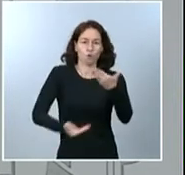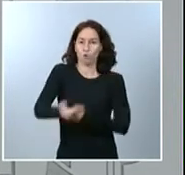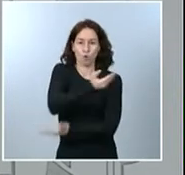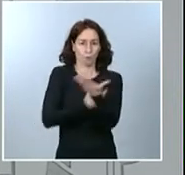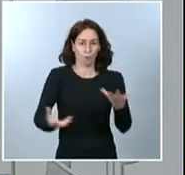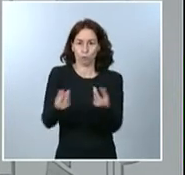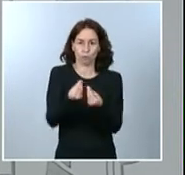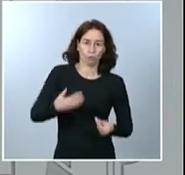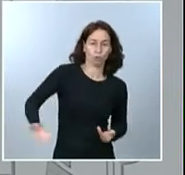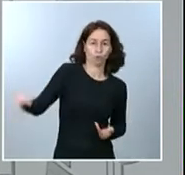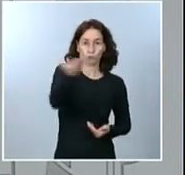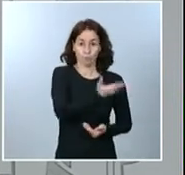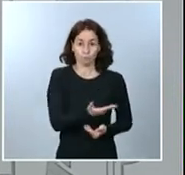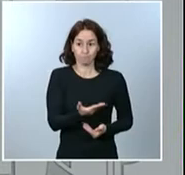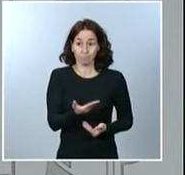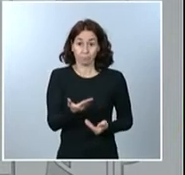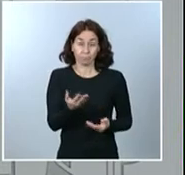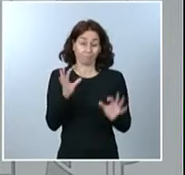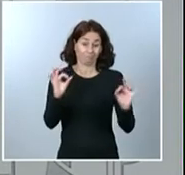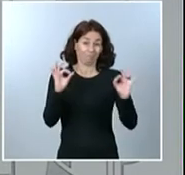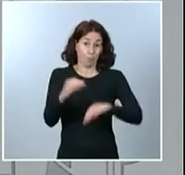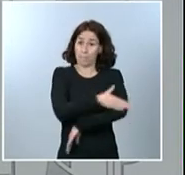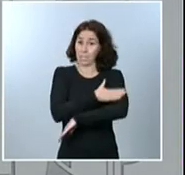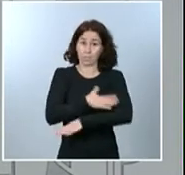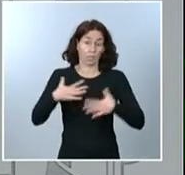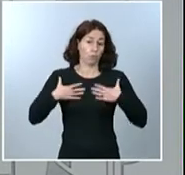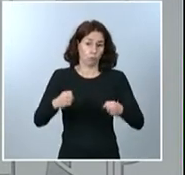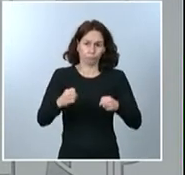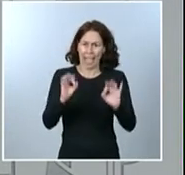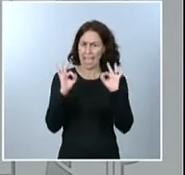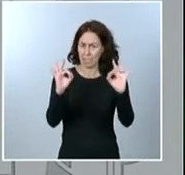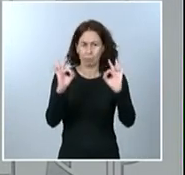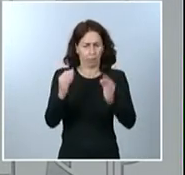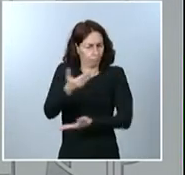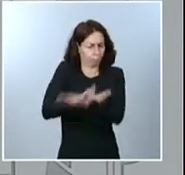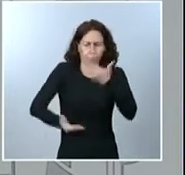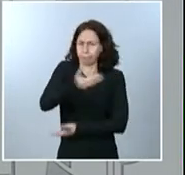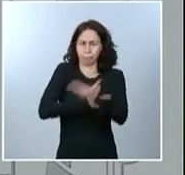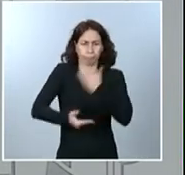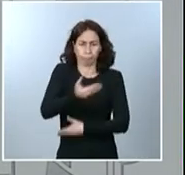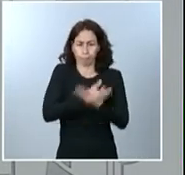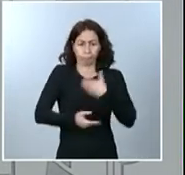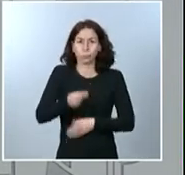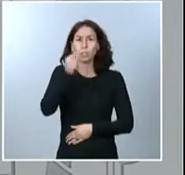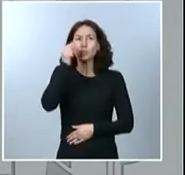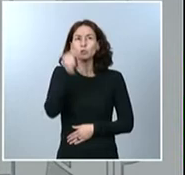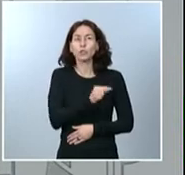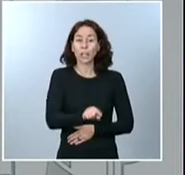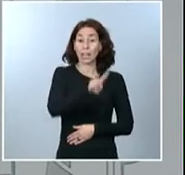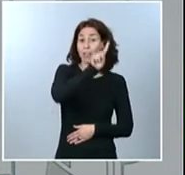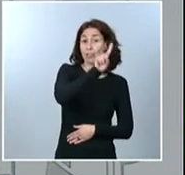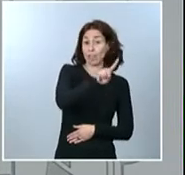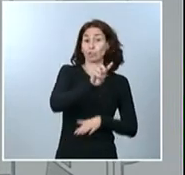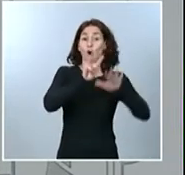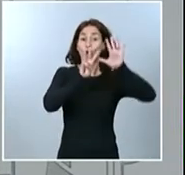hecho de modo especial el Ministerio de Sanidad, que ha mantenido un total de 182 reuniones con las